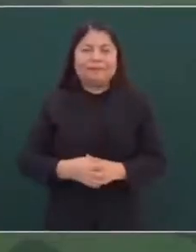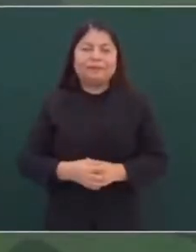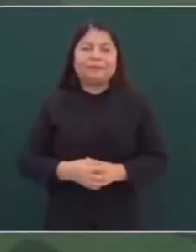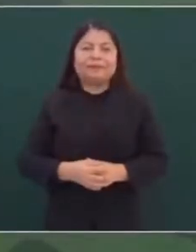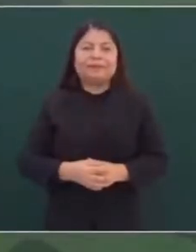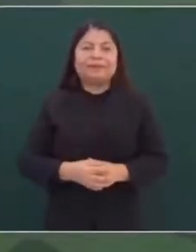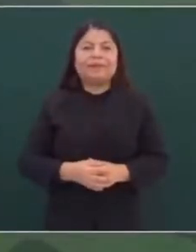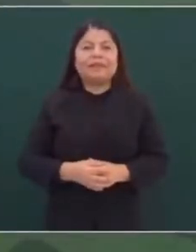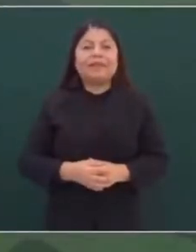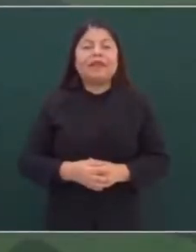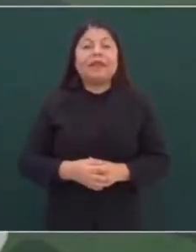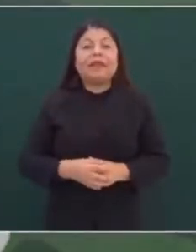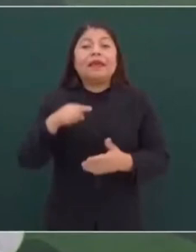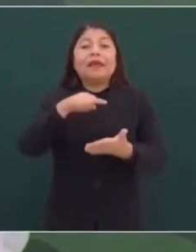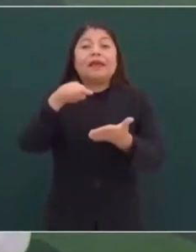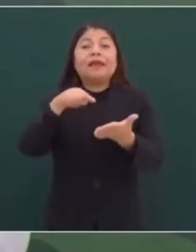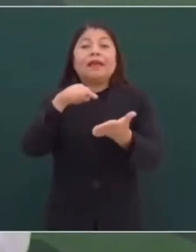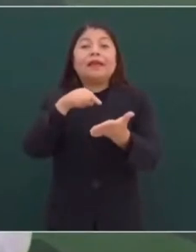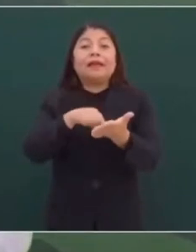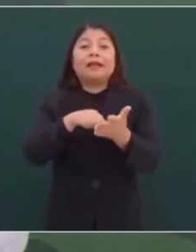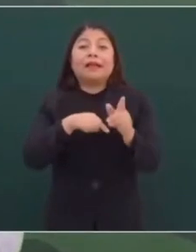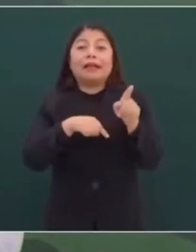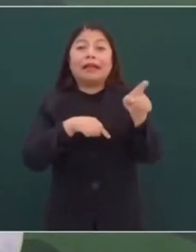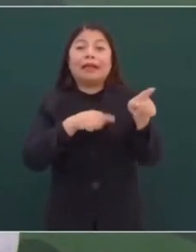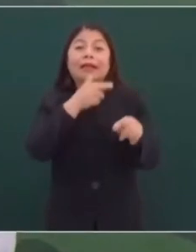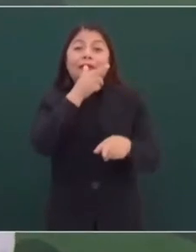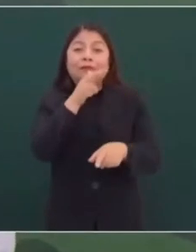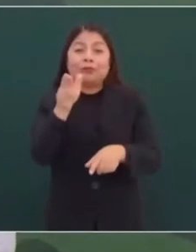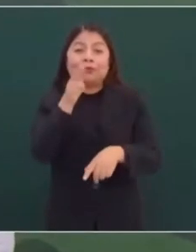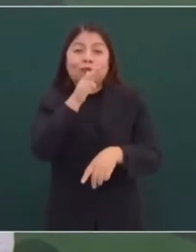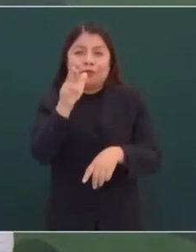fonda, ese restaurante.